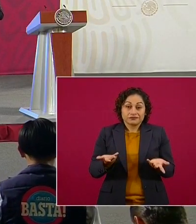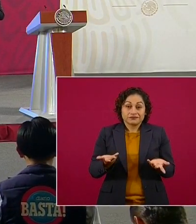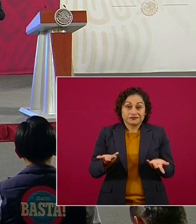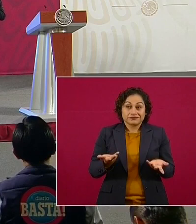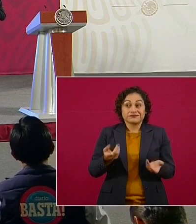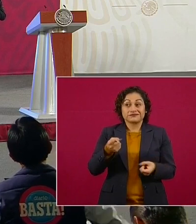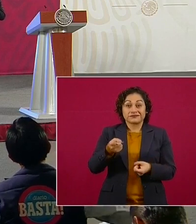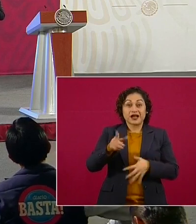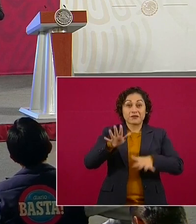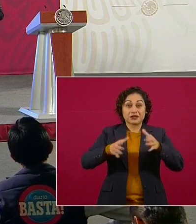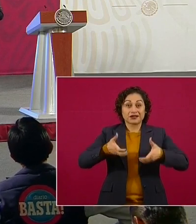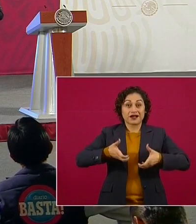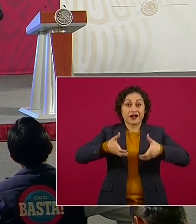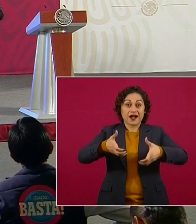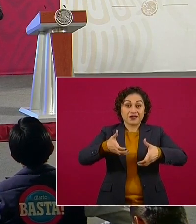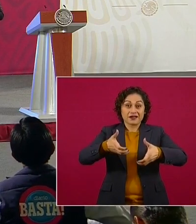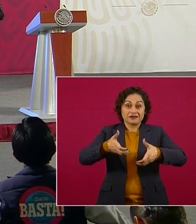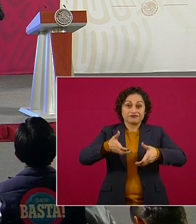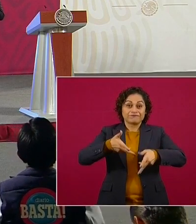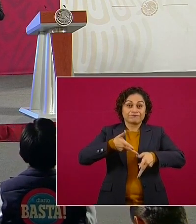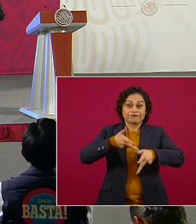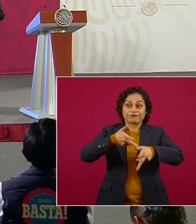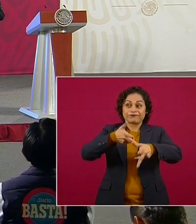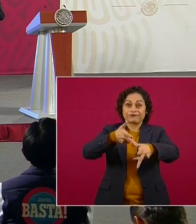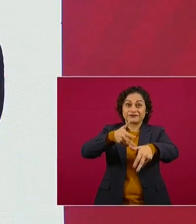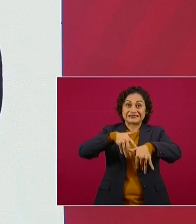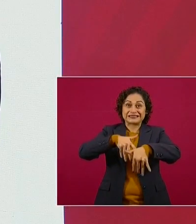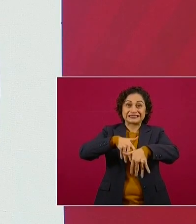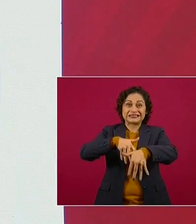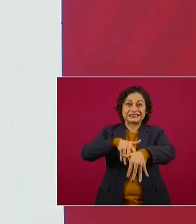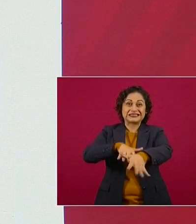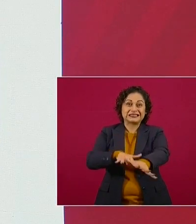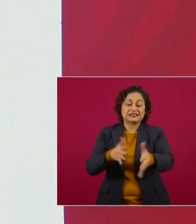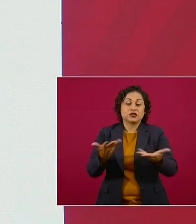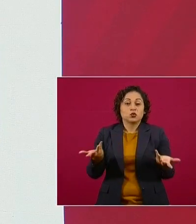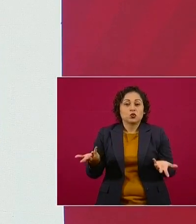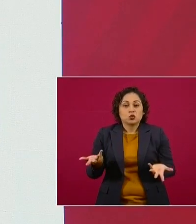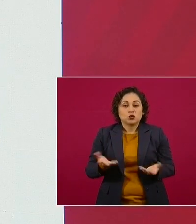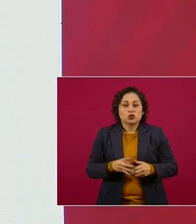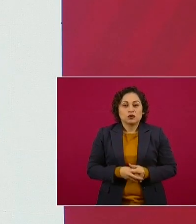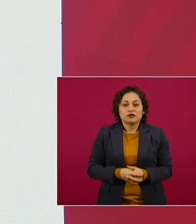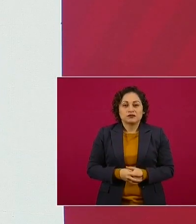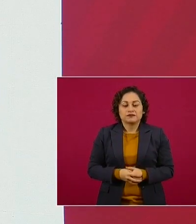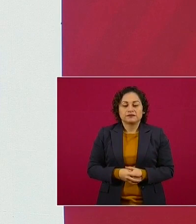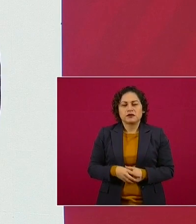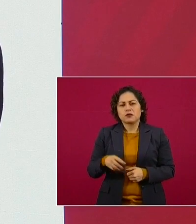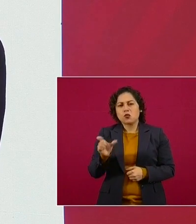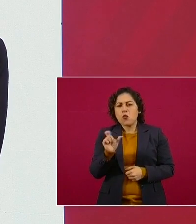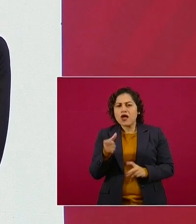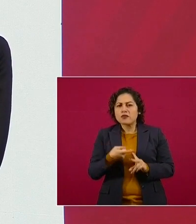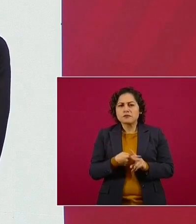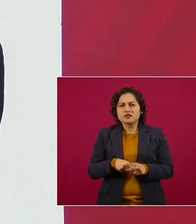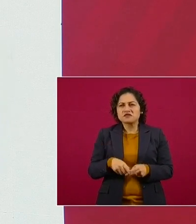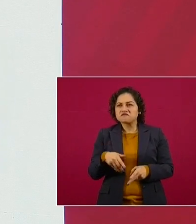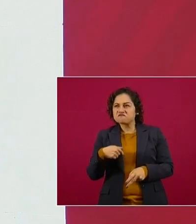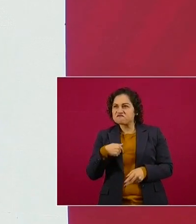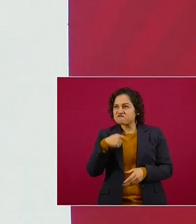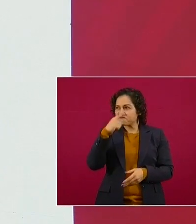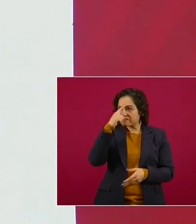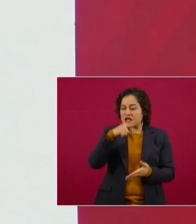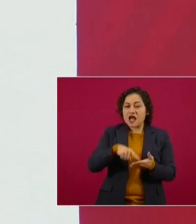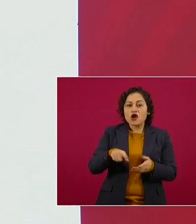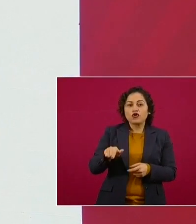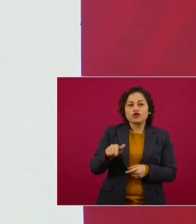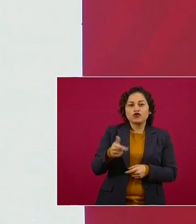a partir del 12 al 24,